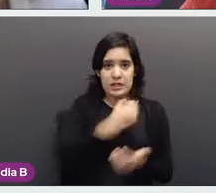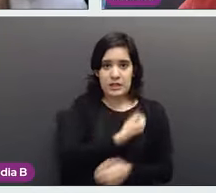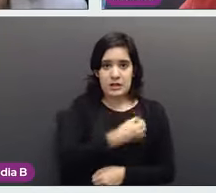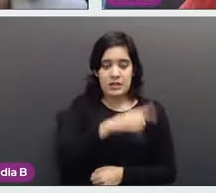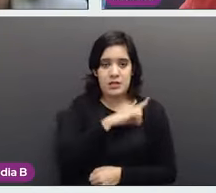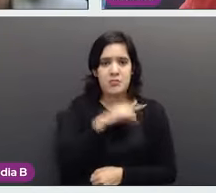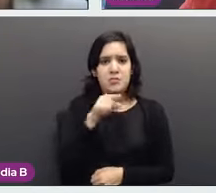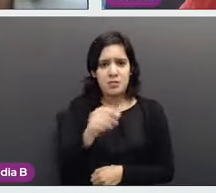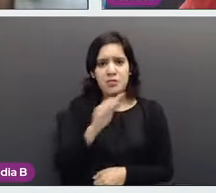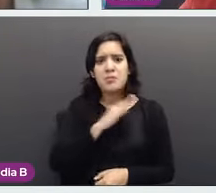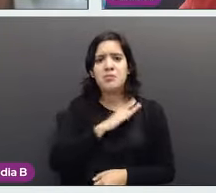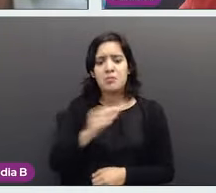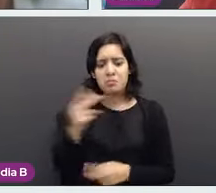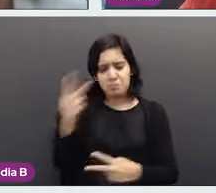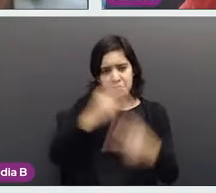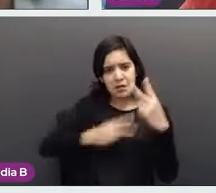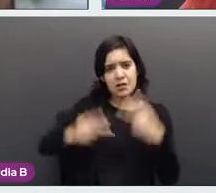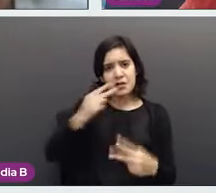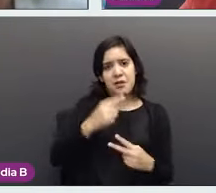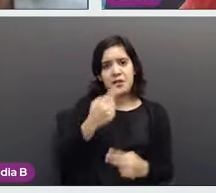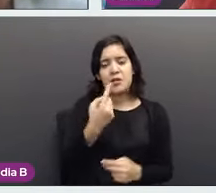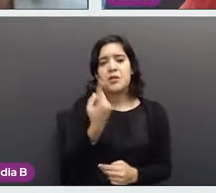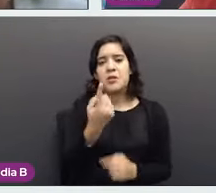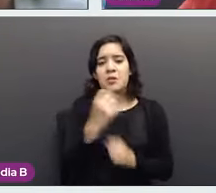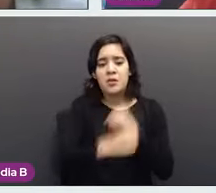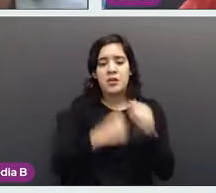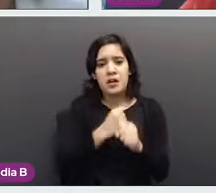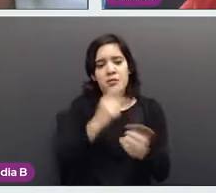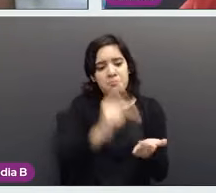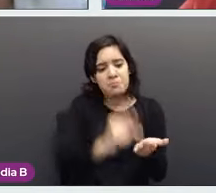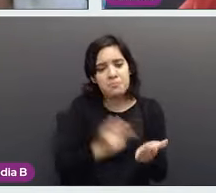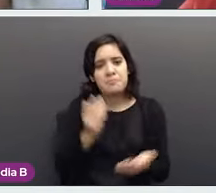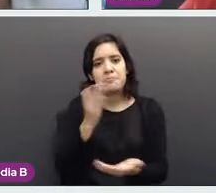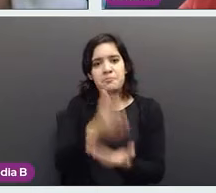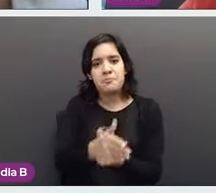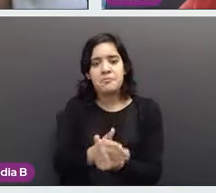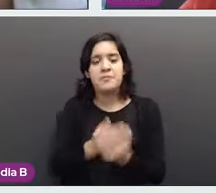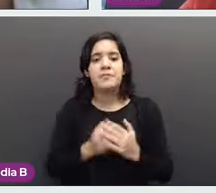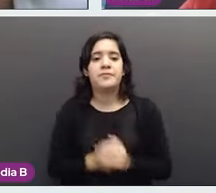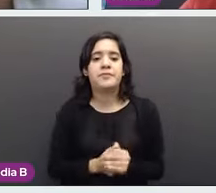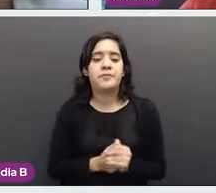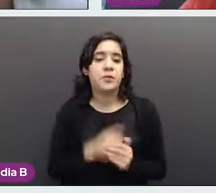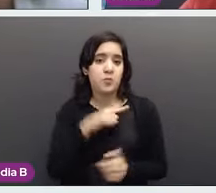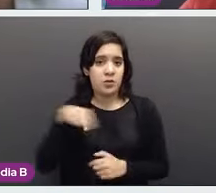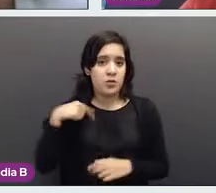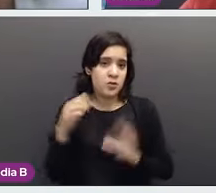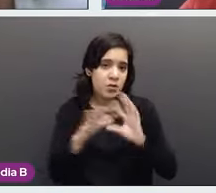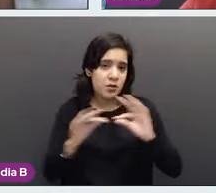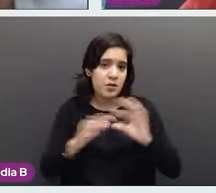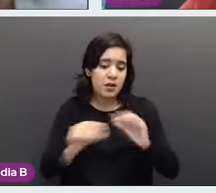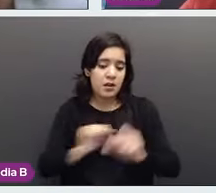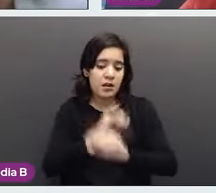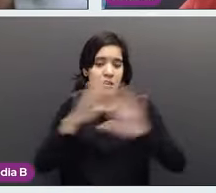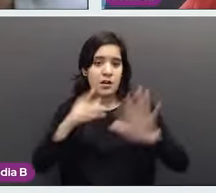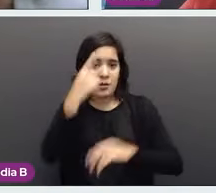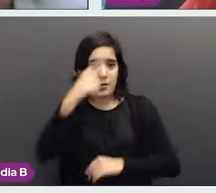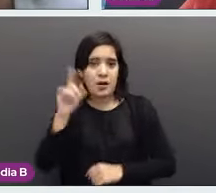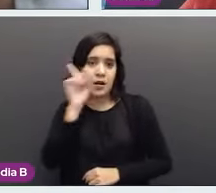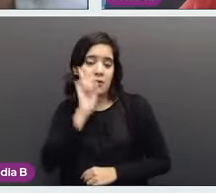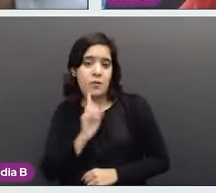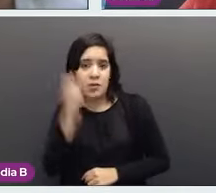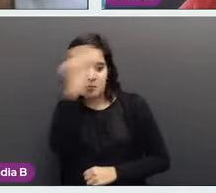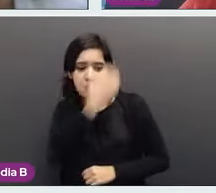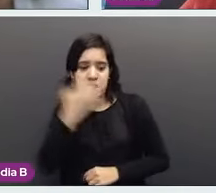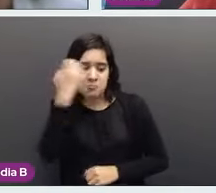vez al año. Se realiza al mismo tiempo una exploración mamaria, se le enseña a la paciente a hacer esta exploración para que ella la realice de forma mensual,